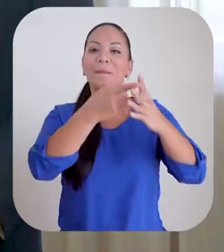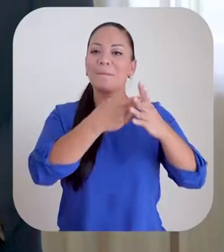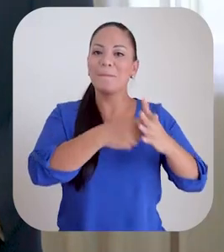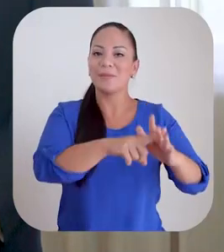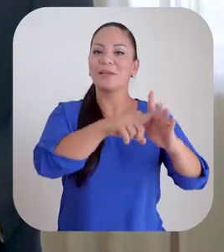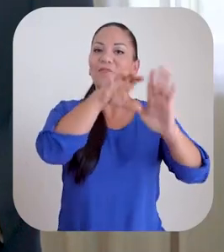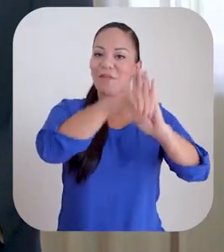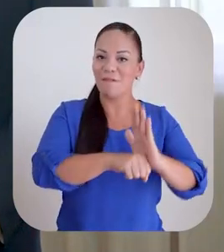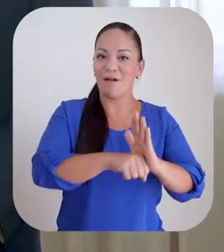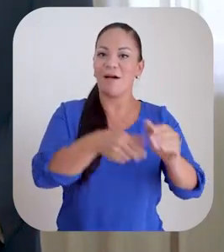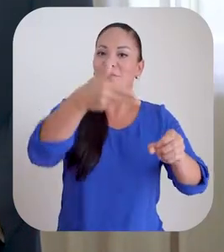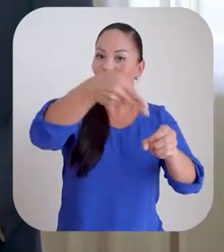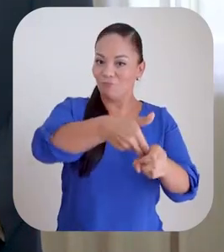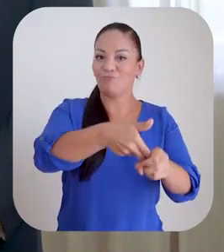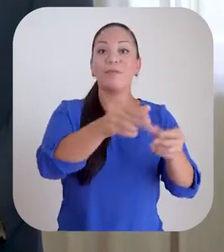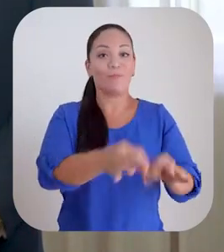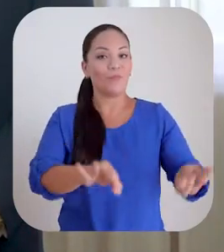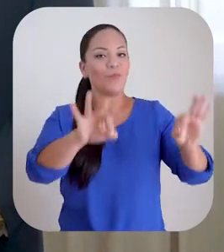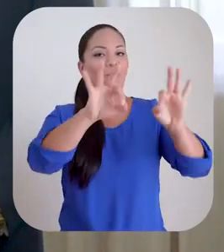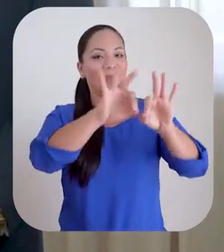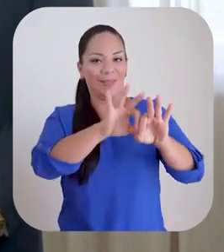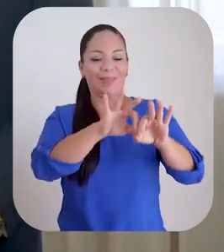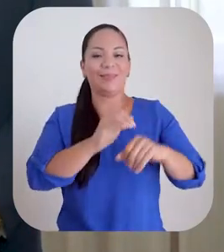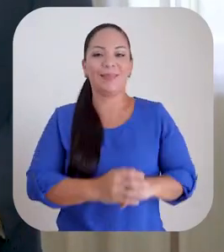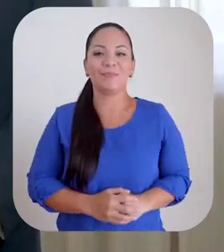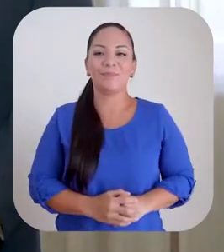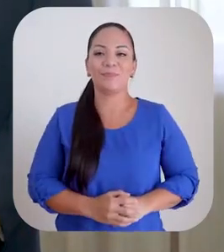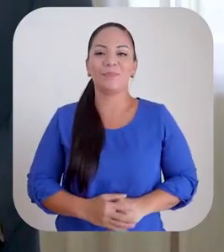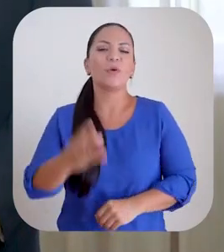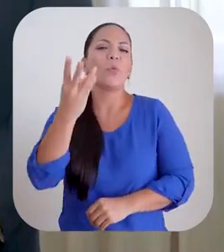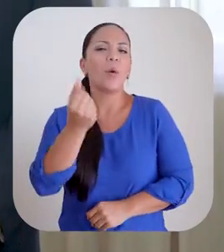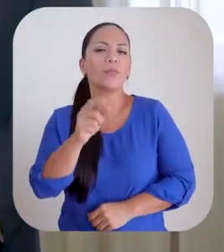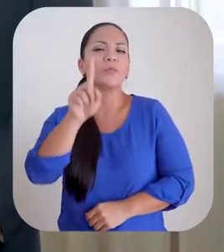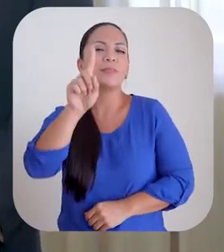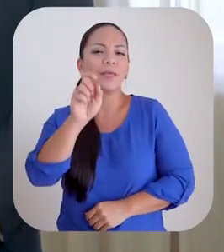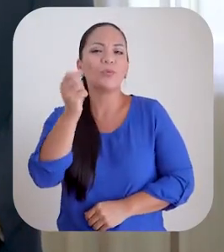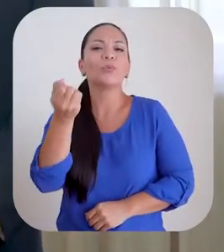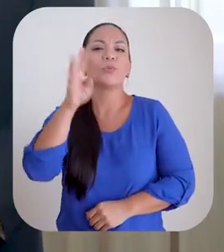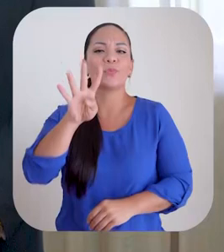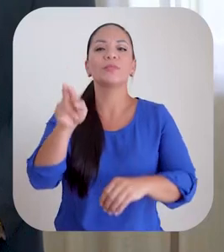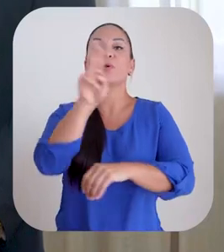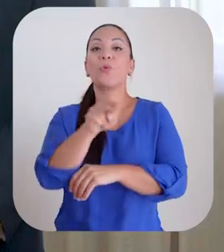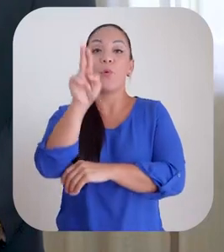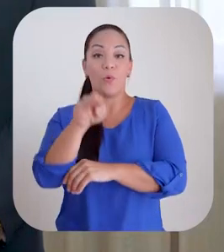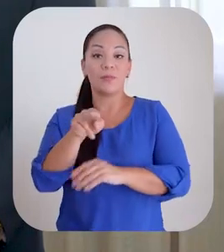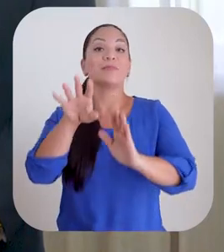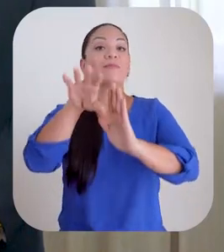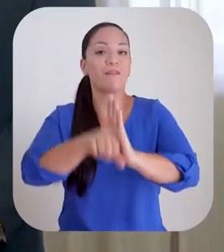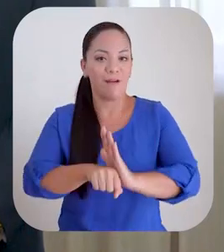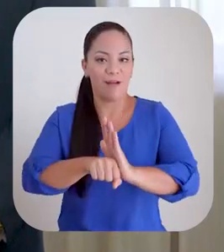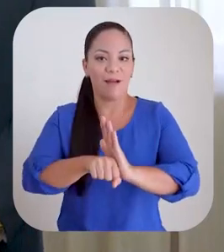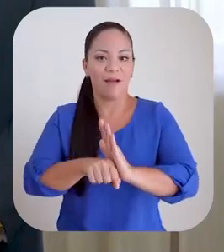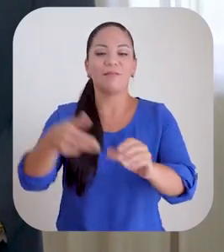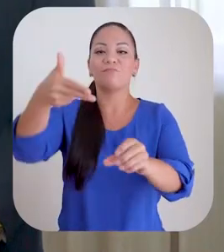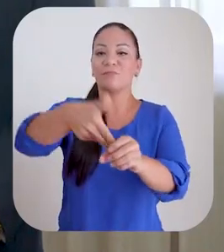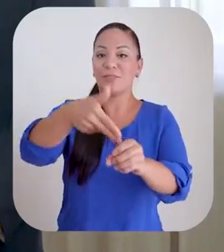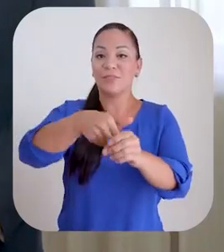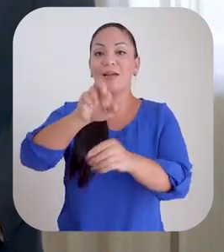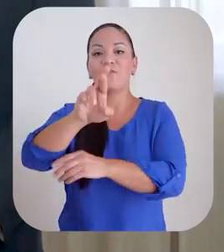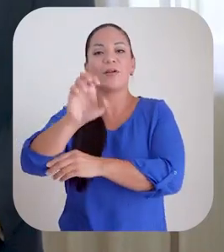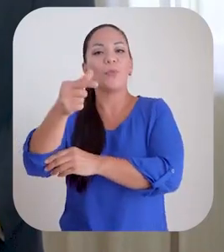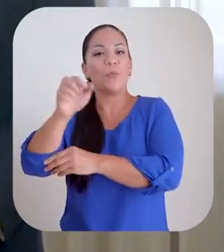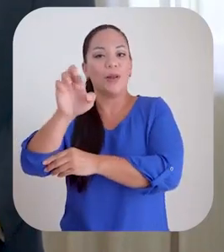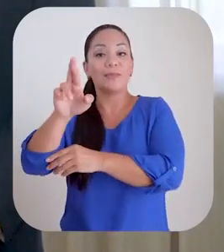tramitar una rebaja importante en el precio de los combustibles. Estamos hablando de 114 colones de rebaja en la gasolina